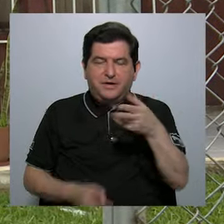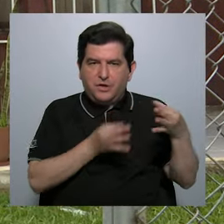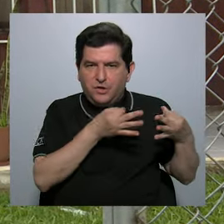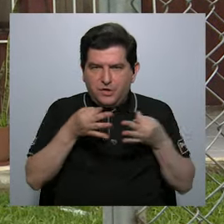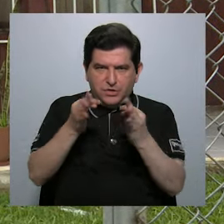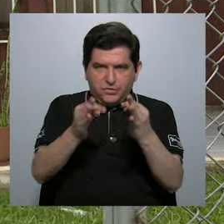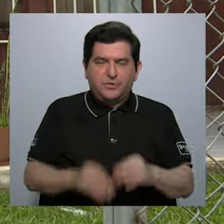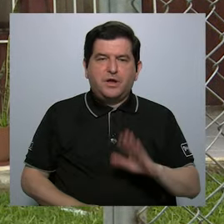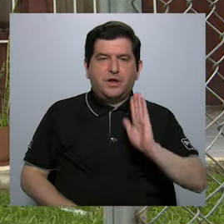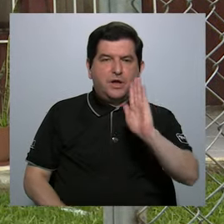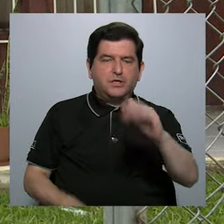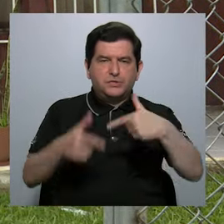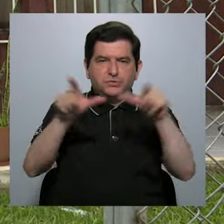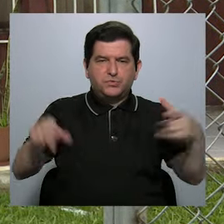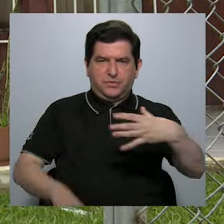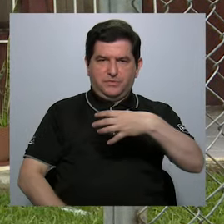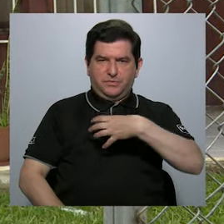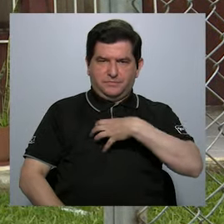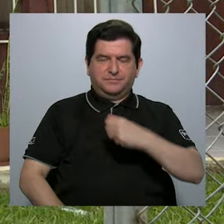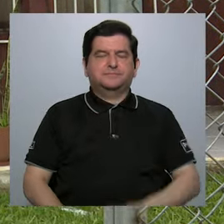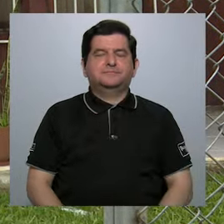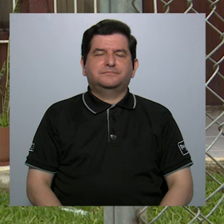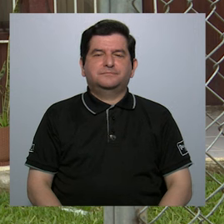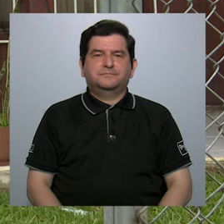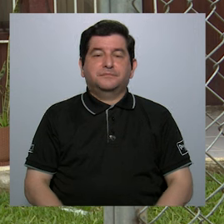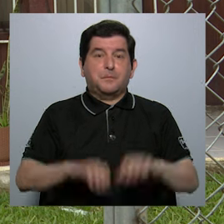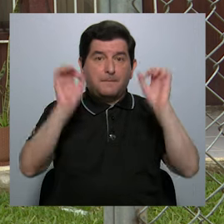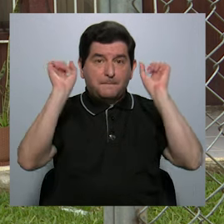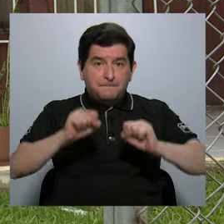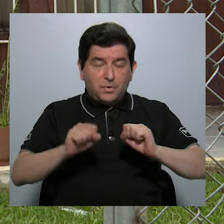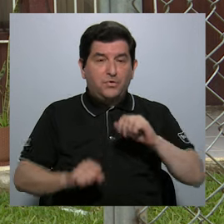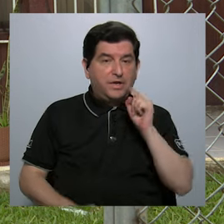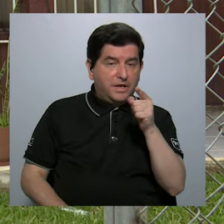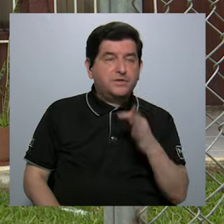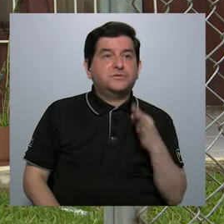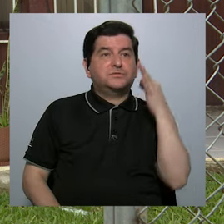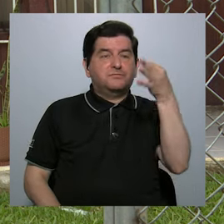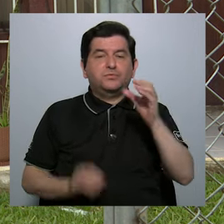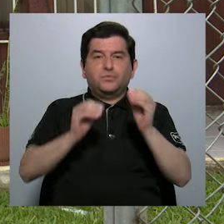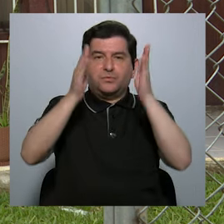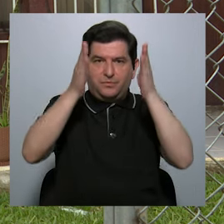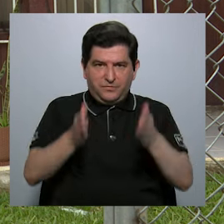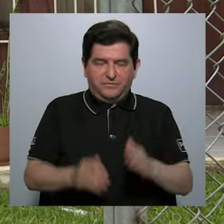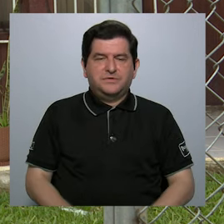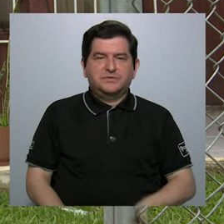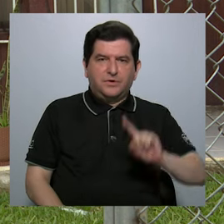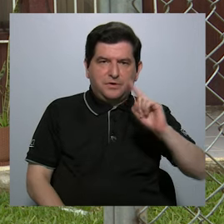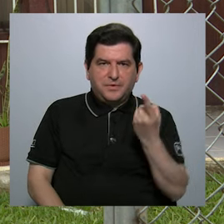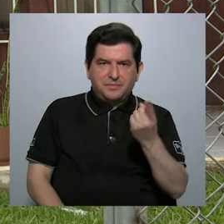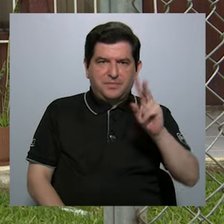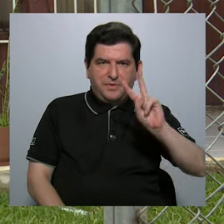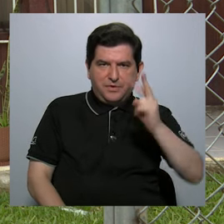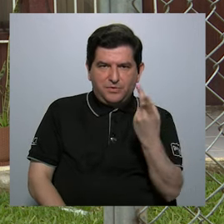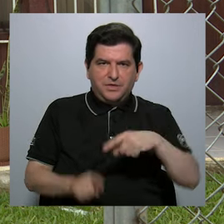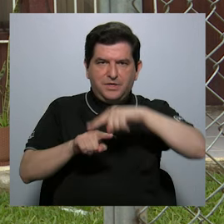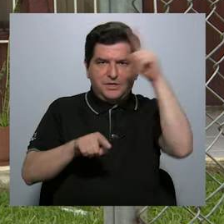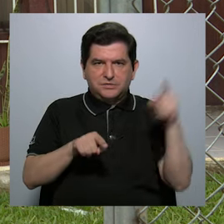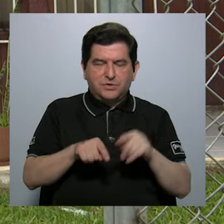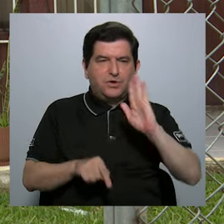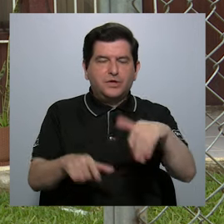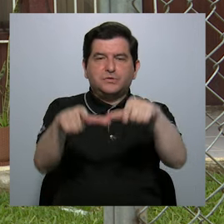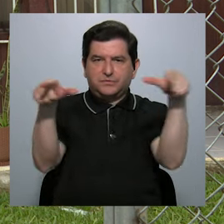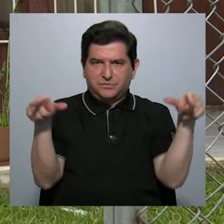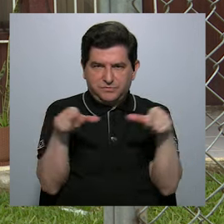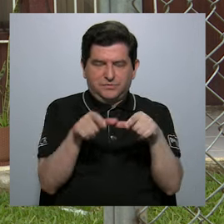de Chiripó en su lengua nativa, de manera que puedan convertirse en educadores de primer y segundo ciclo en sus